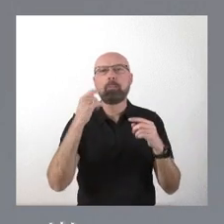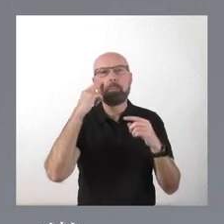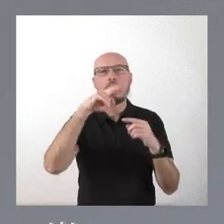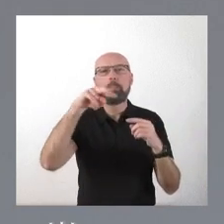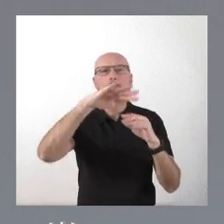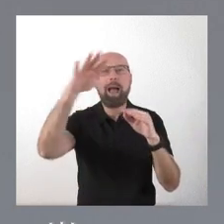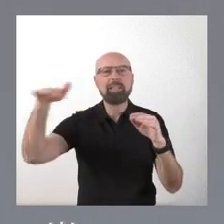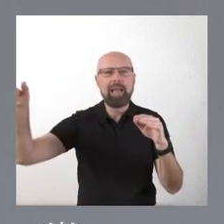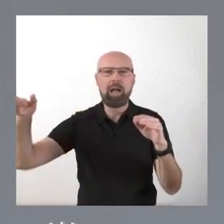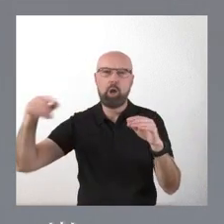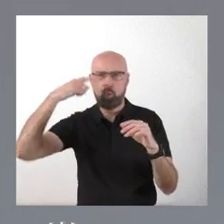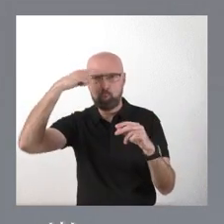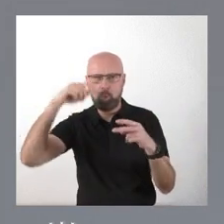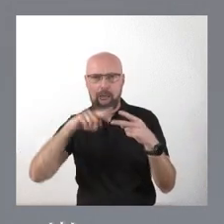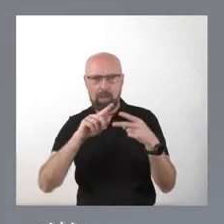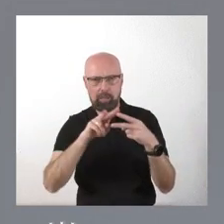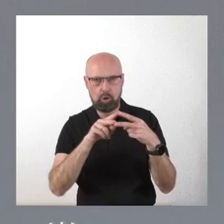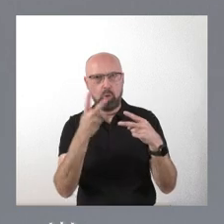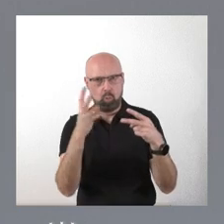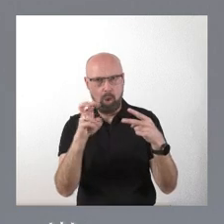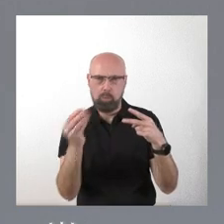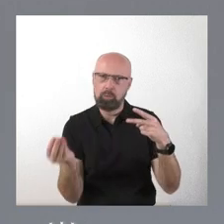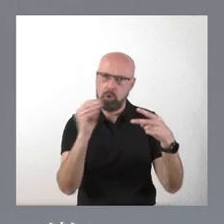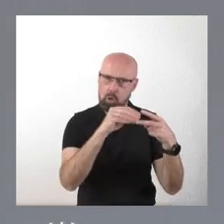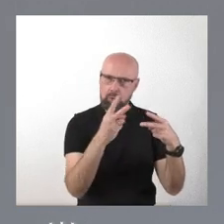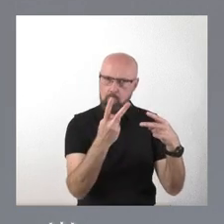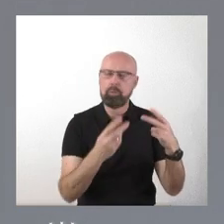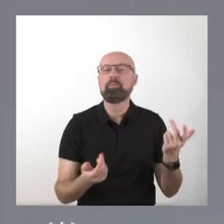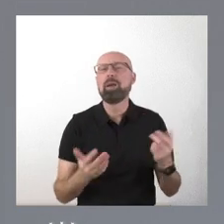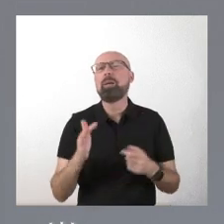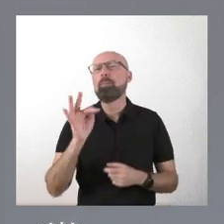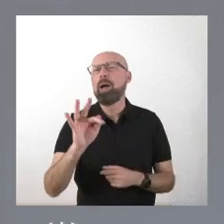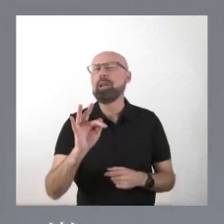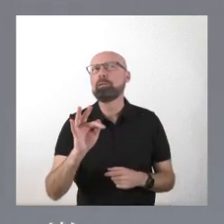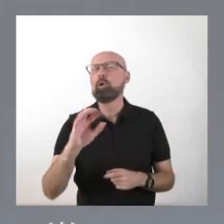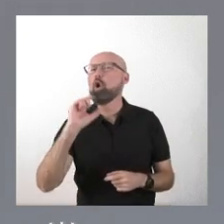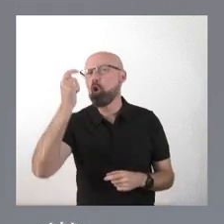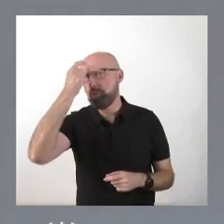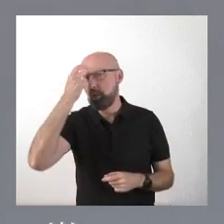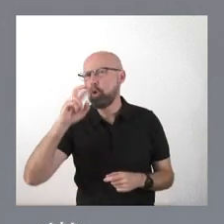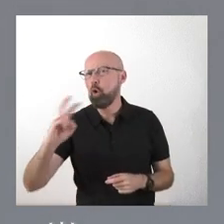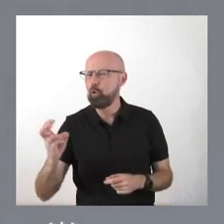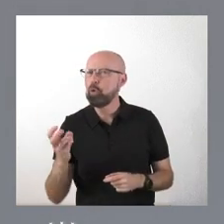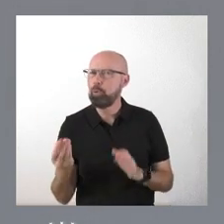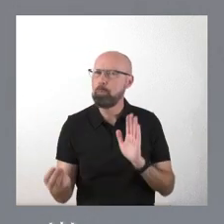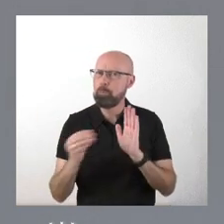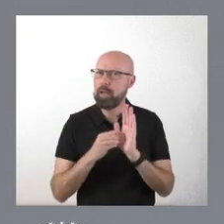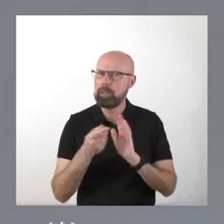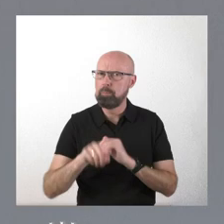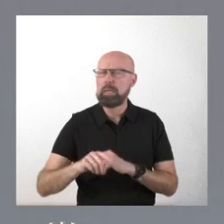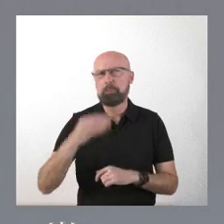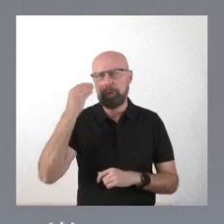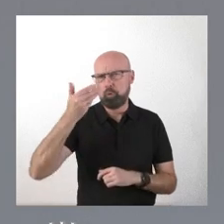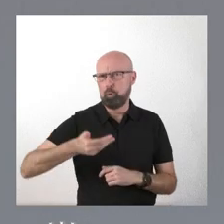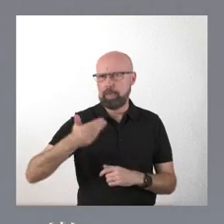Y se añade un concepto que yo también creo que es fundamental y